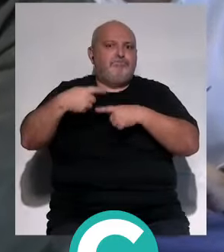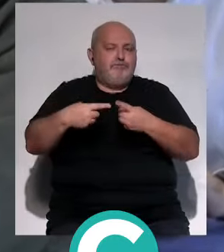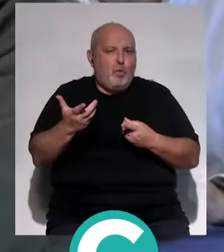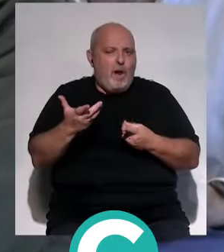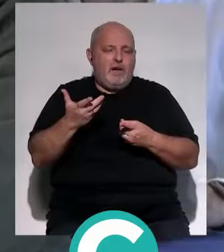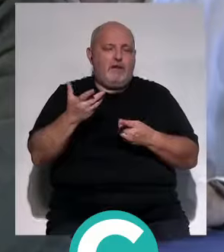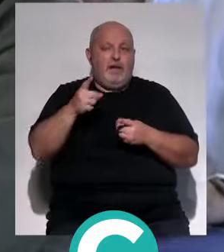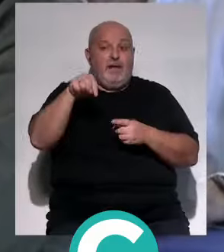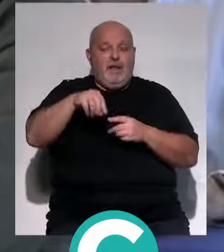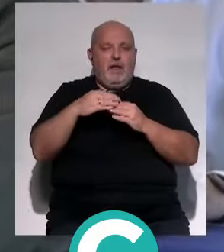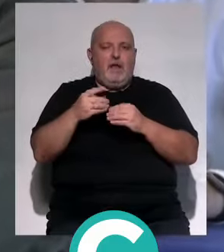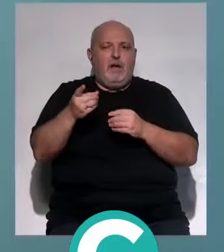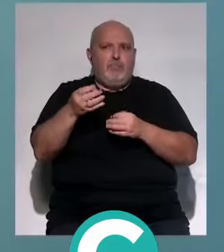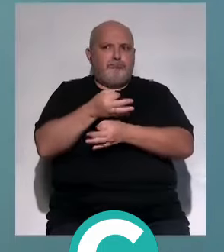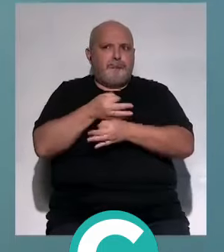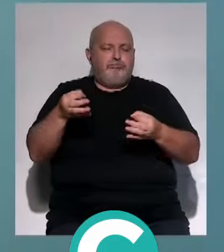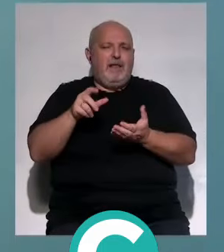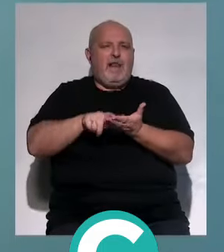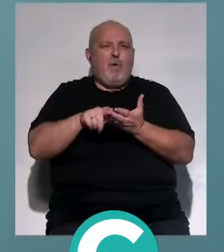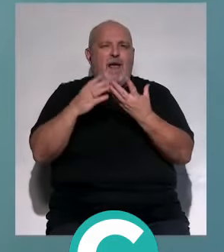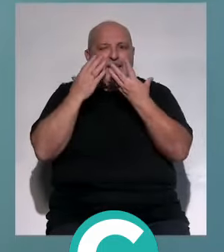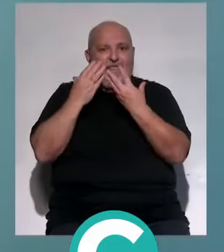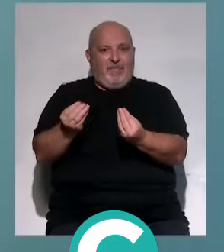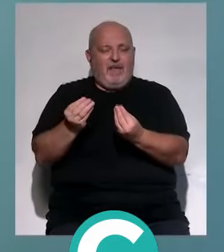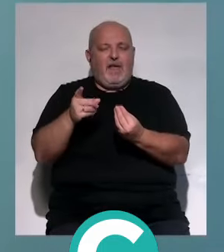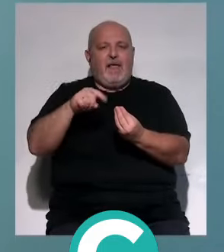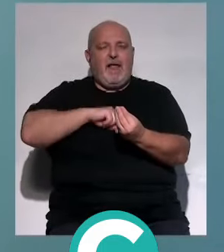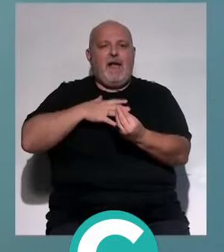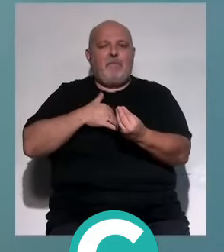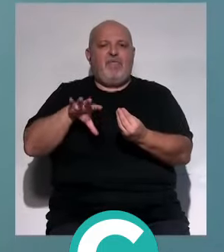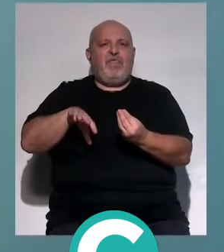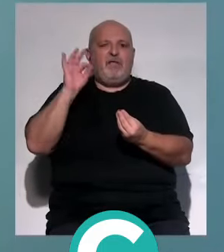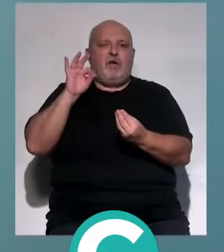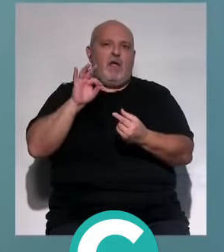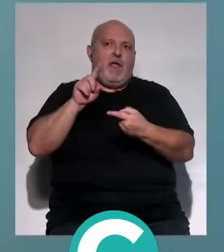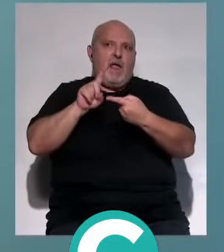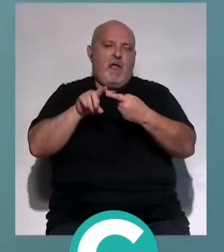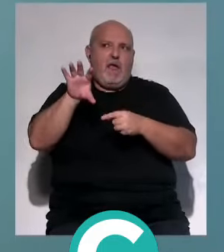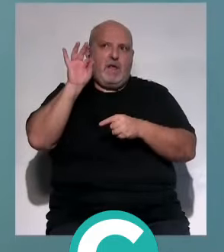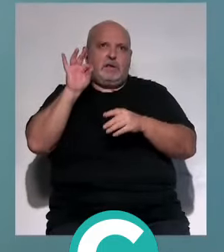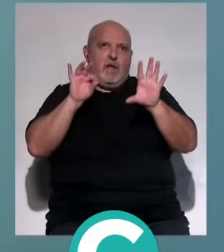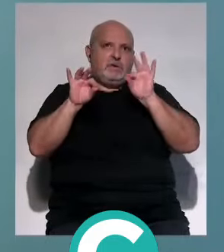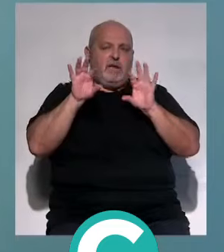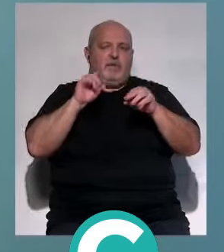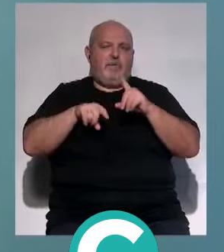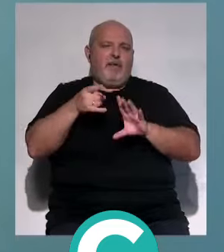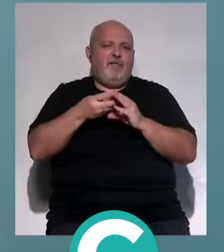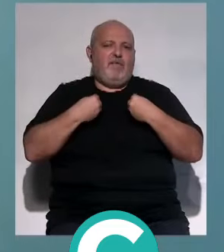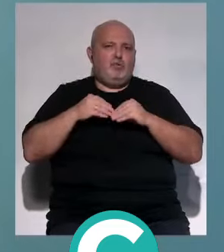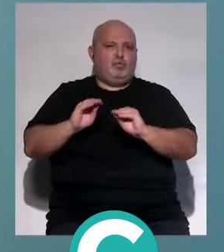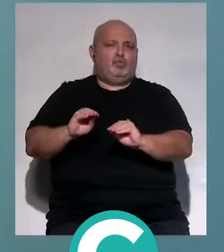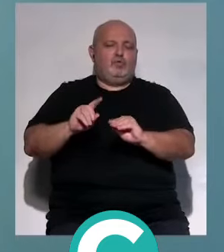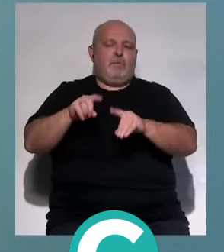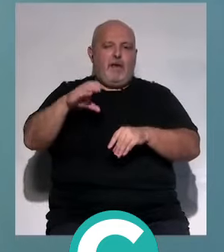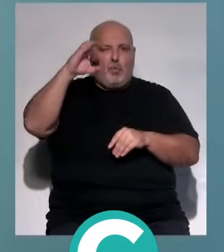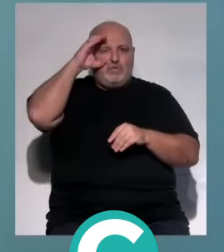el paciente correctamente informado en un lenguaje que él entienda sea capaz de decidir qué tratamiento quiere para su calidad de vida y